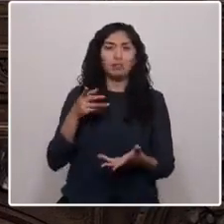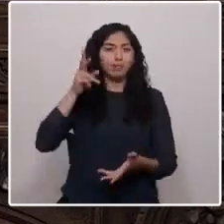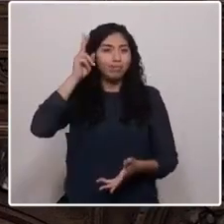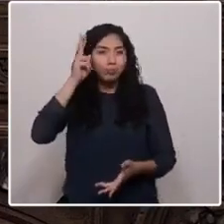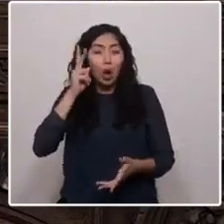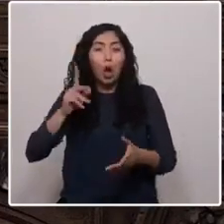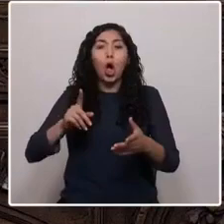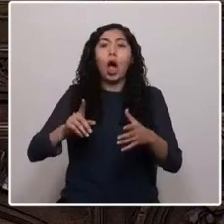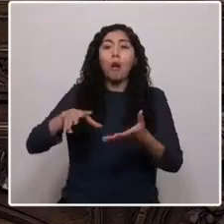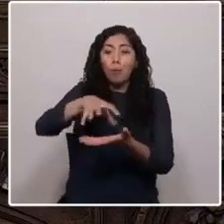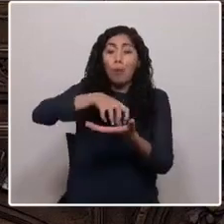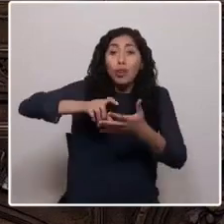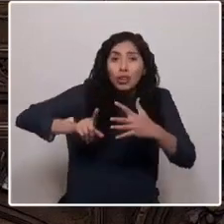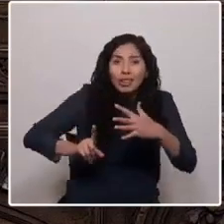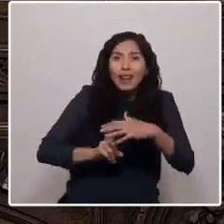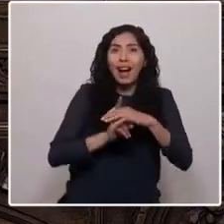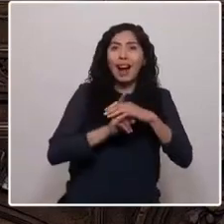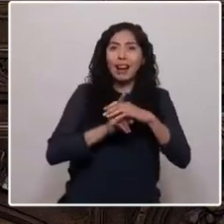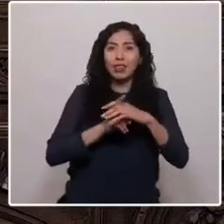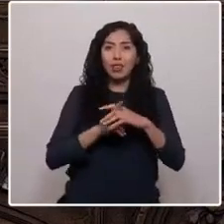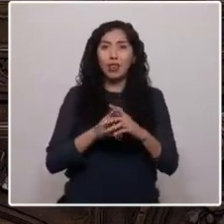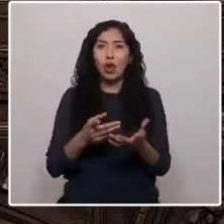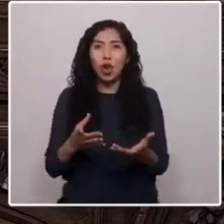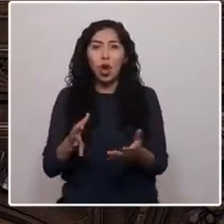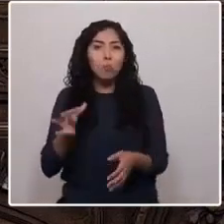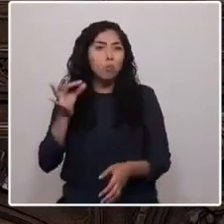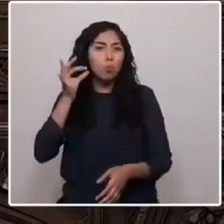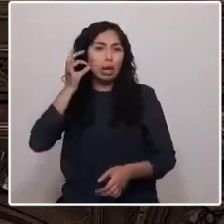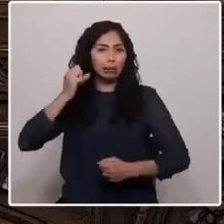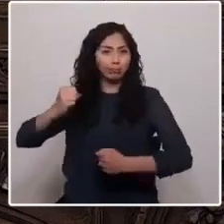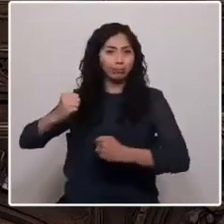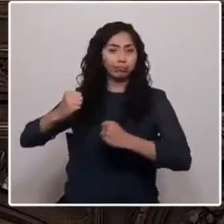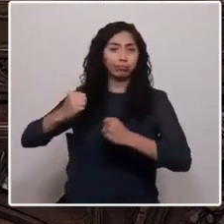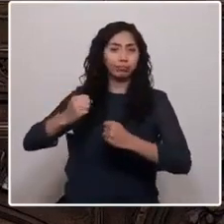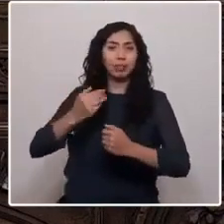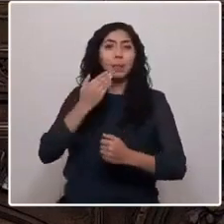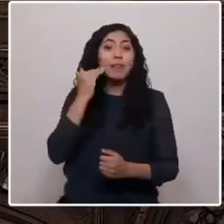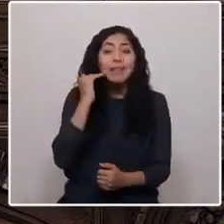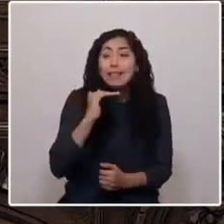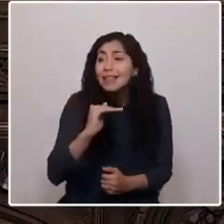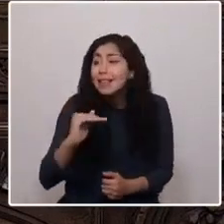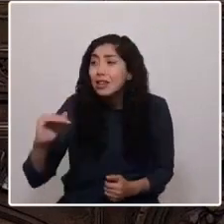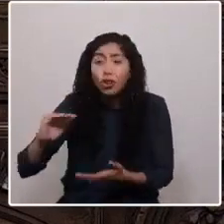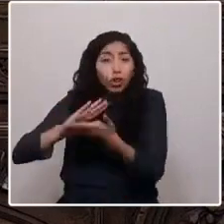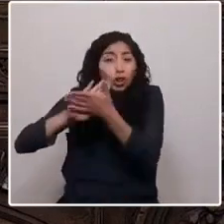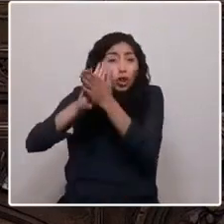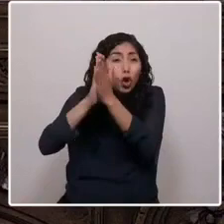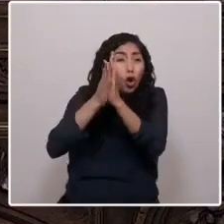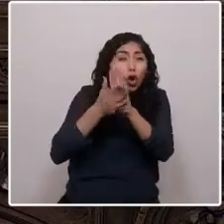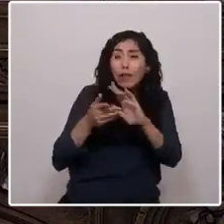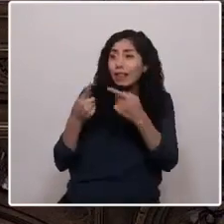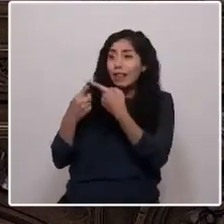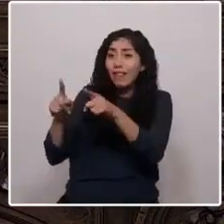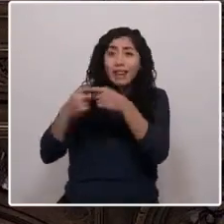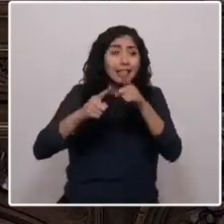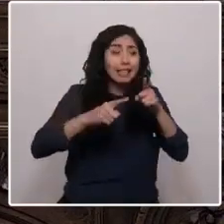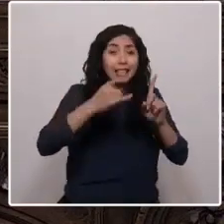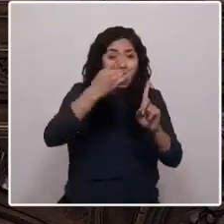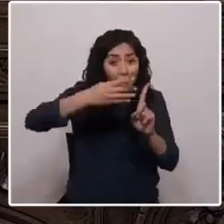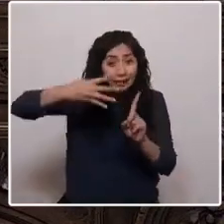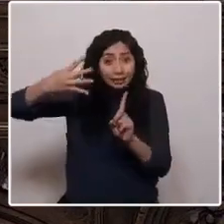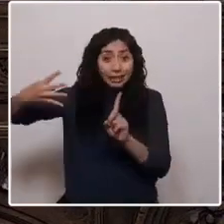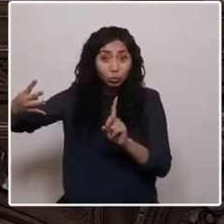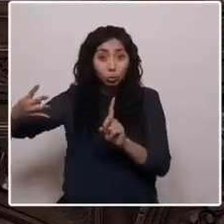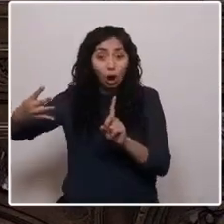naciones, las gozadoras libertarias, las niñeces, toda la diversidad sexual y su